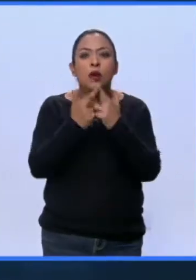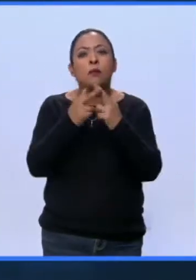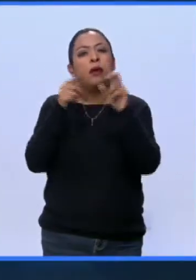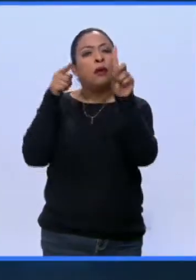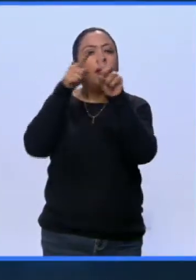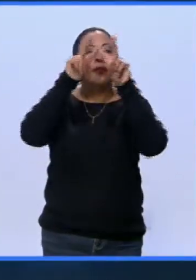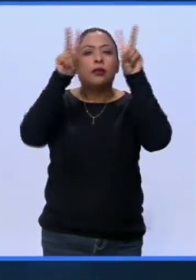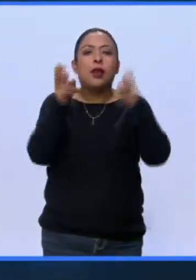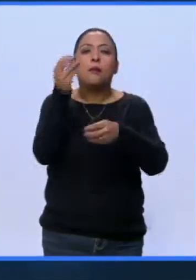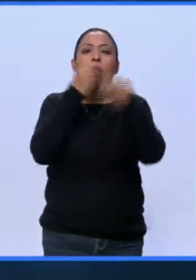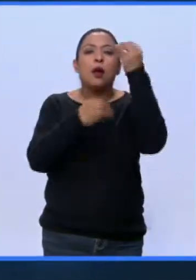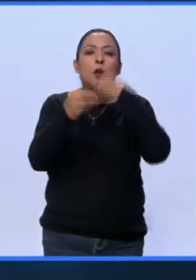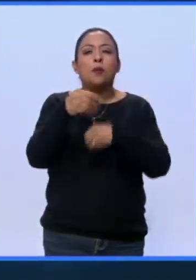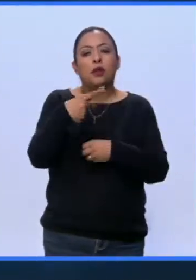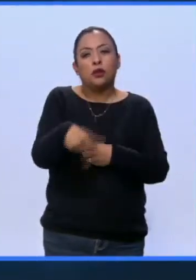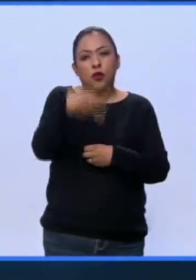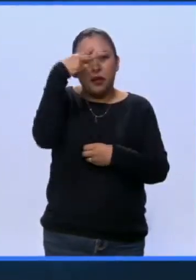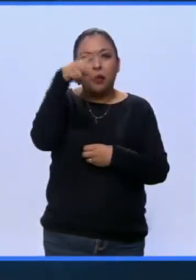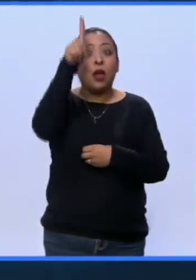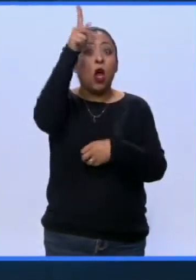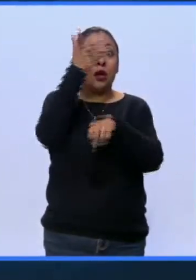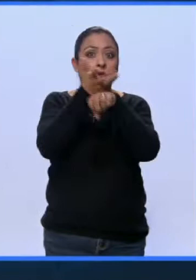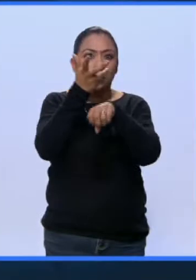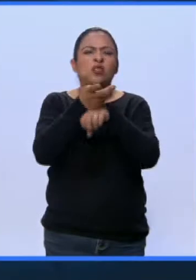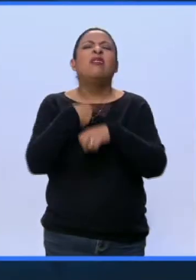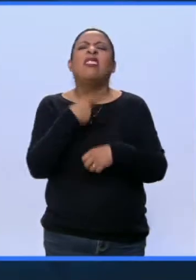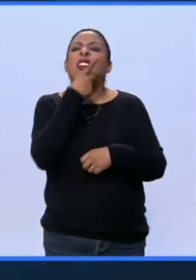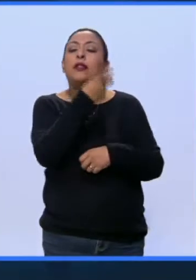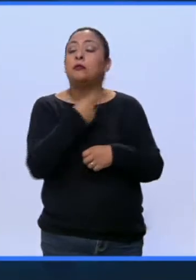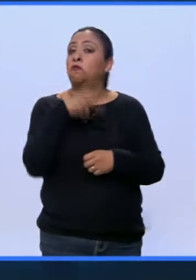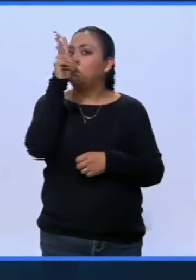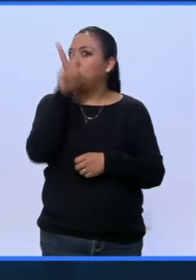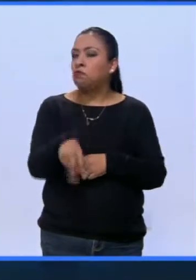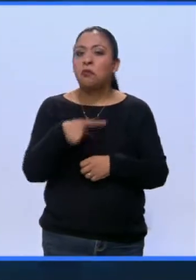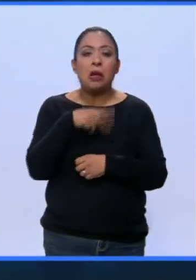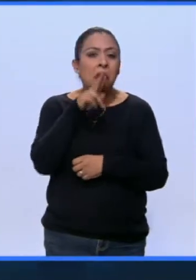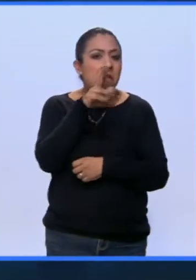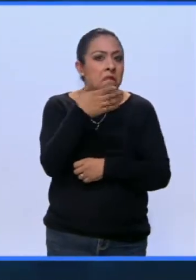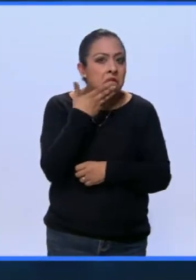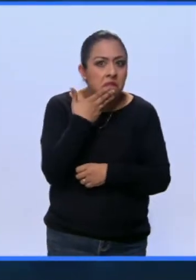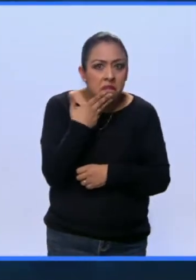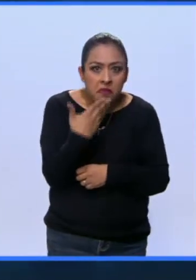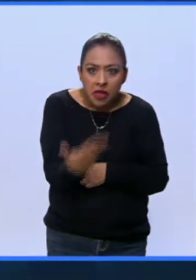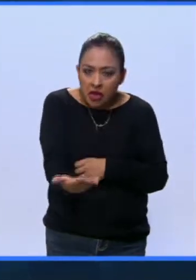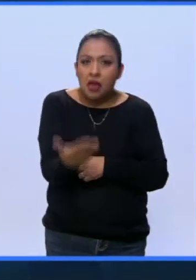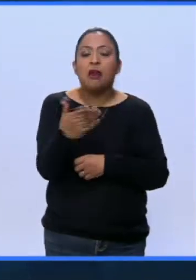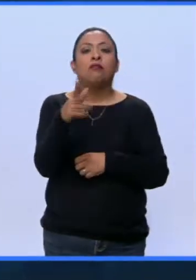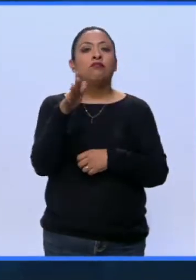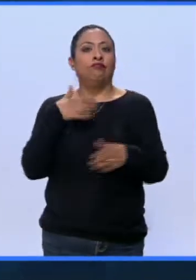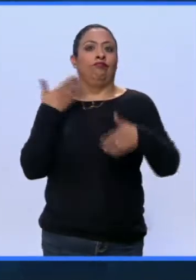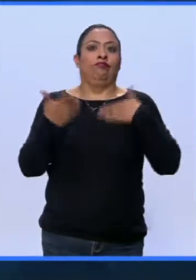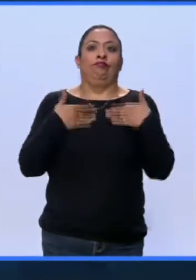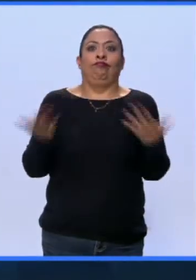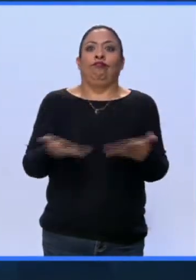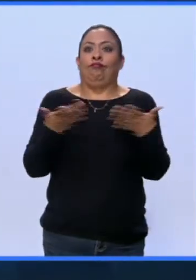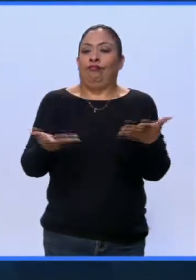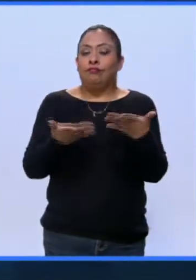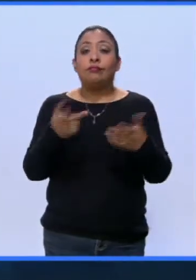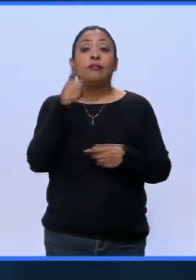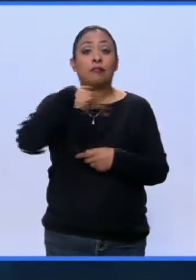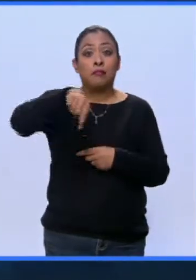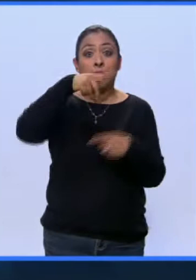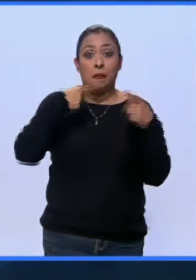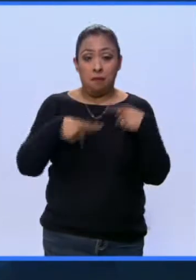México en Estados Unidos, ¿qué dicen ellos? Pues hemos tenido muy buena respuesta. Son muy entusiastas estas